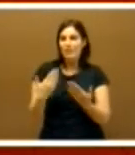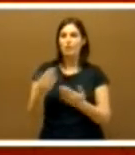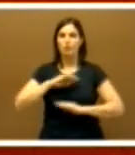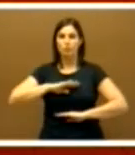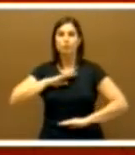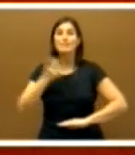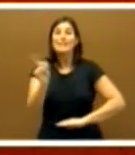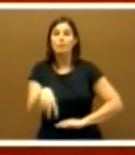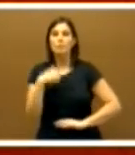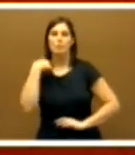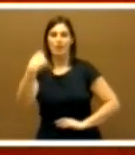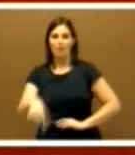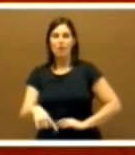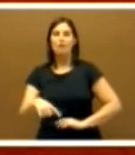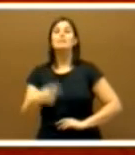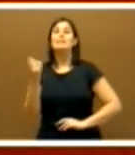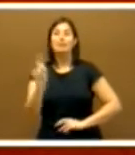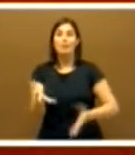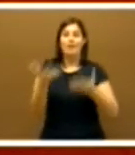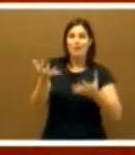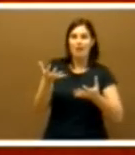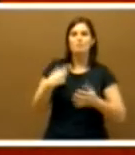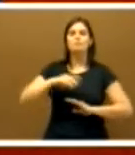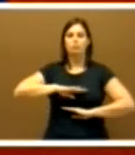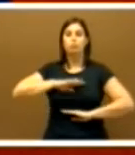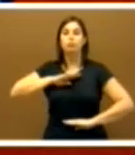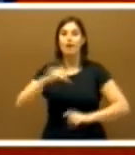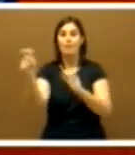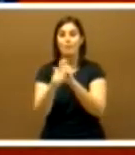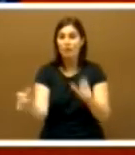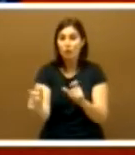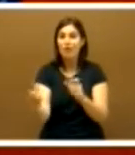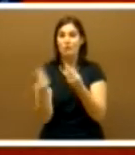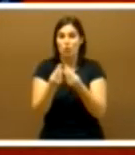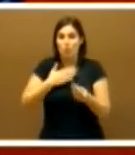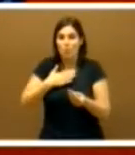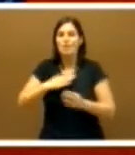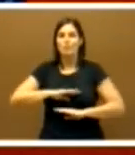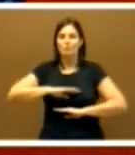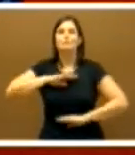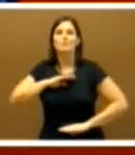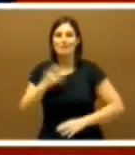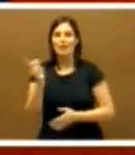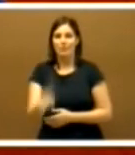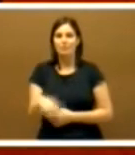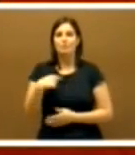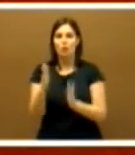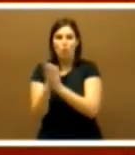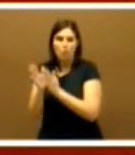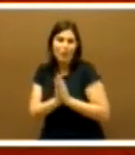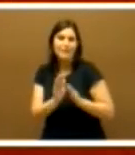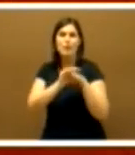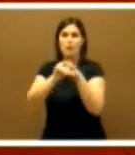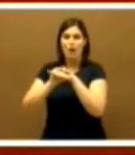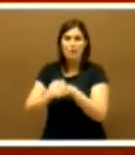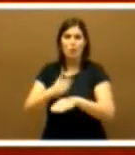derrotas y las victorias, mis paisanos, mis compañeros, mis amigos,